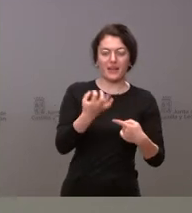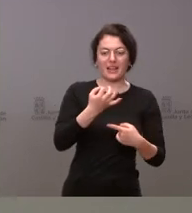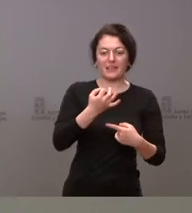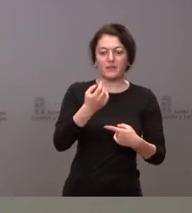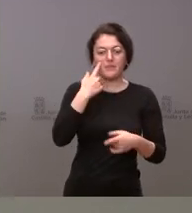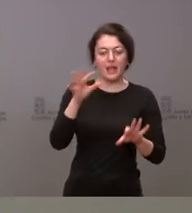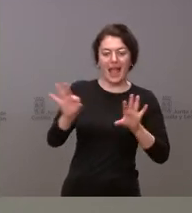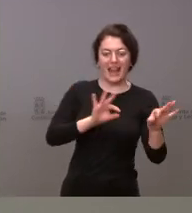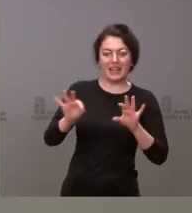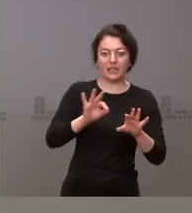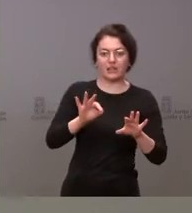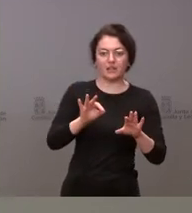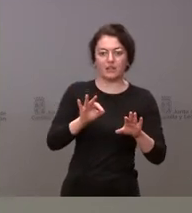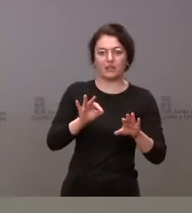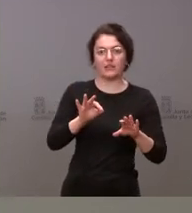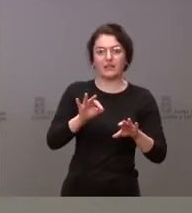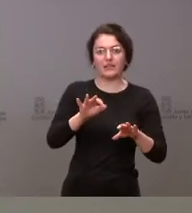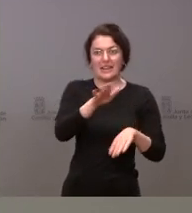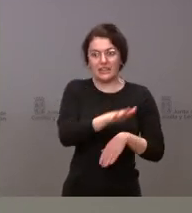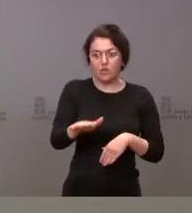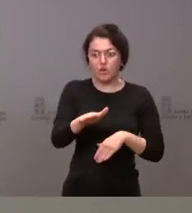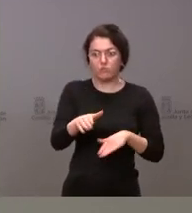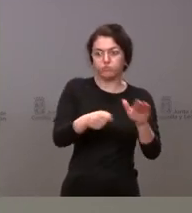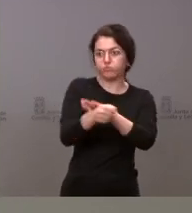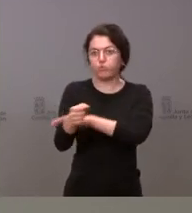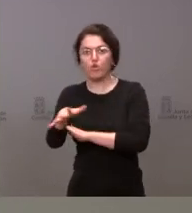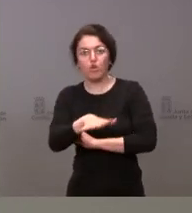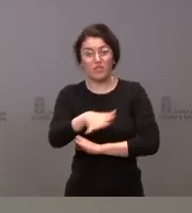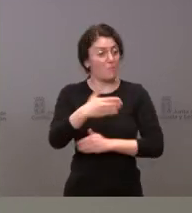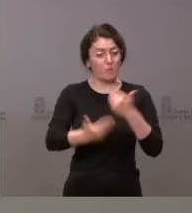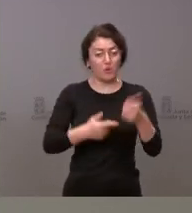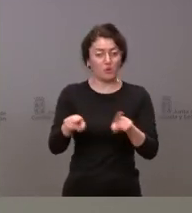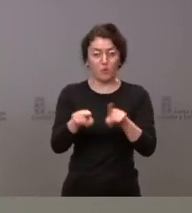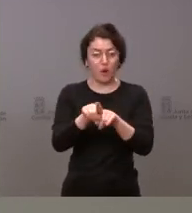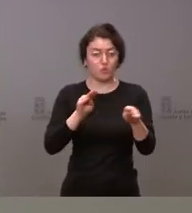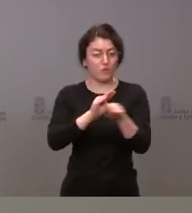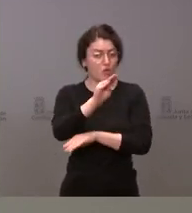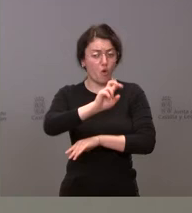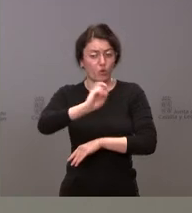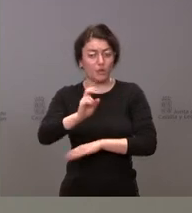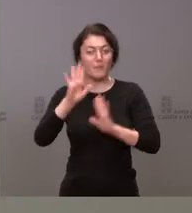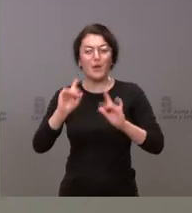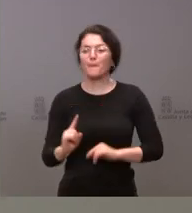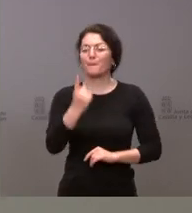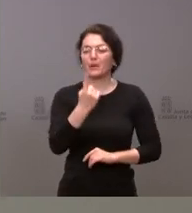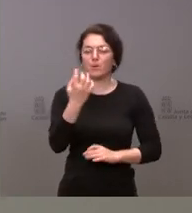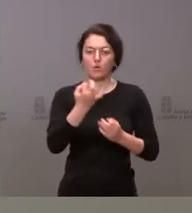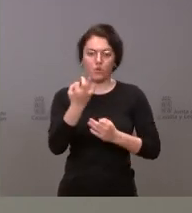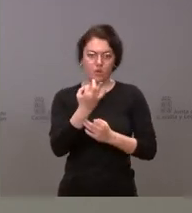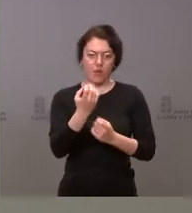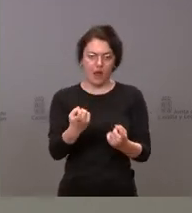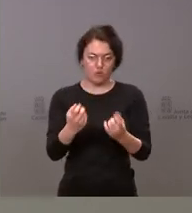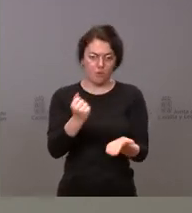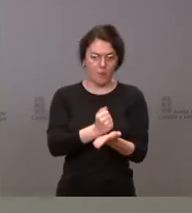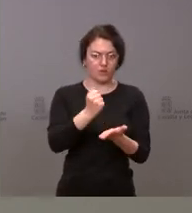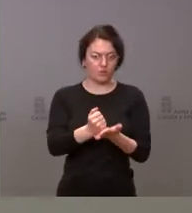dos o tres años. El proceso será como cuando se hace cualquier otra subvención, pero primeramente tienen que estar matriculados los alumnos en